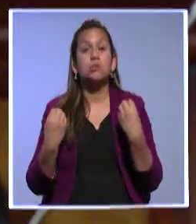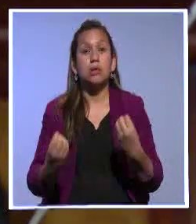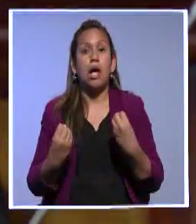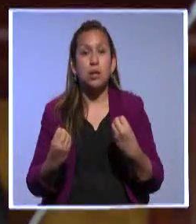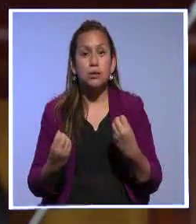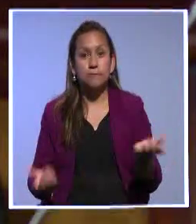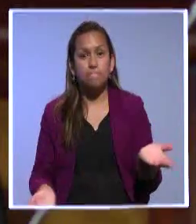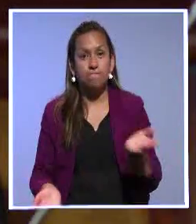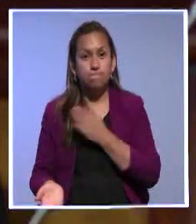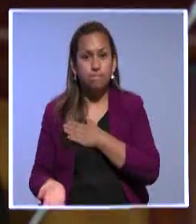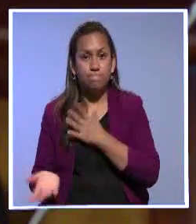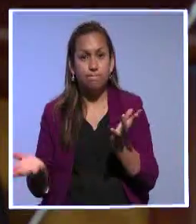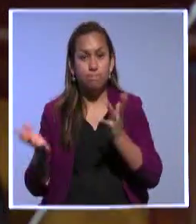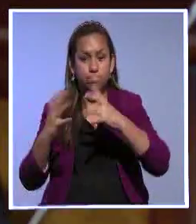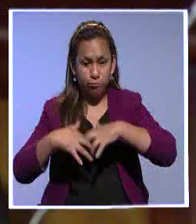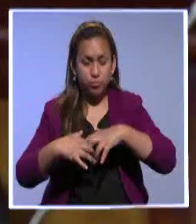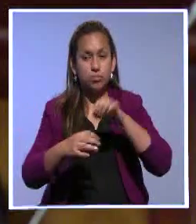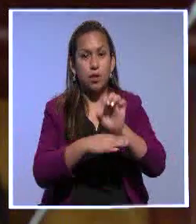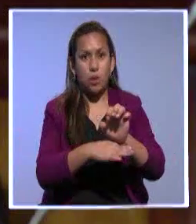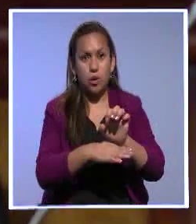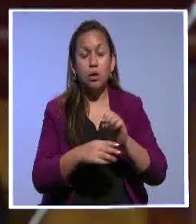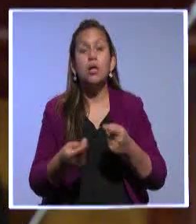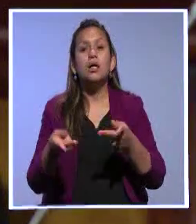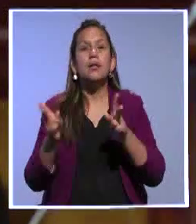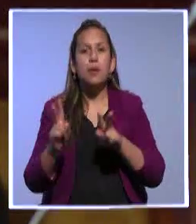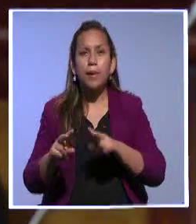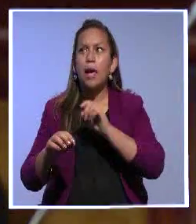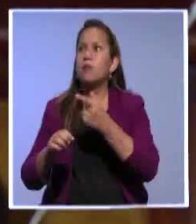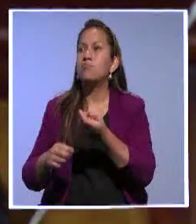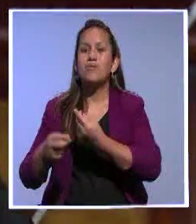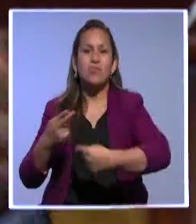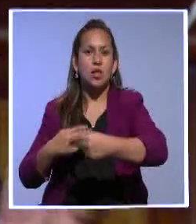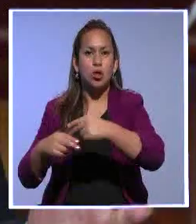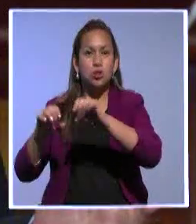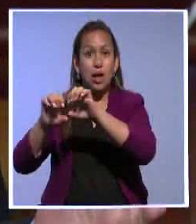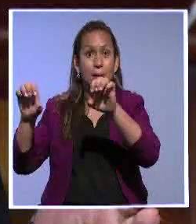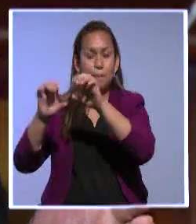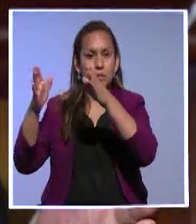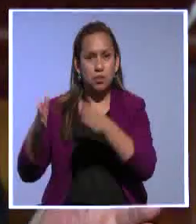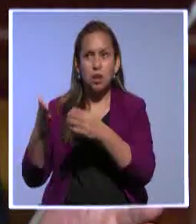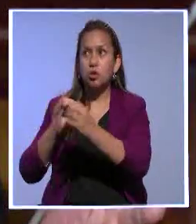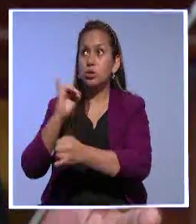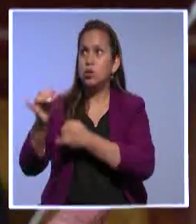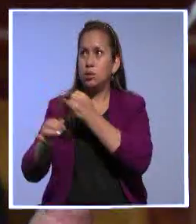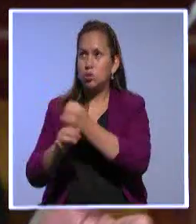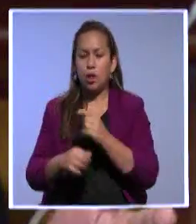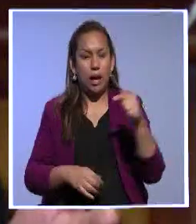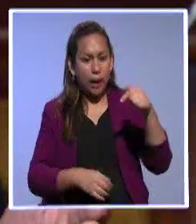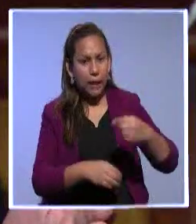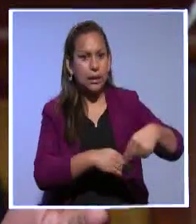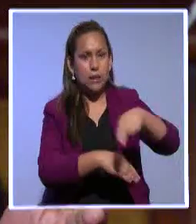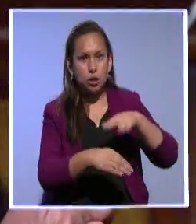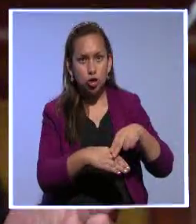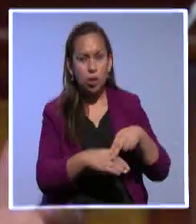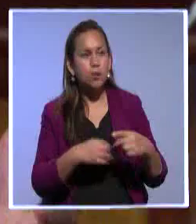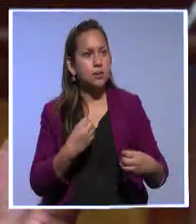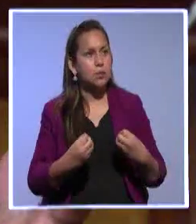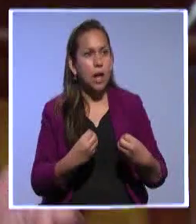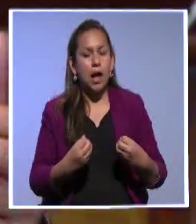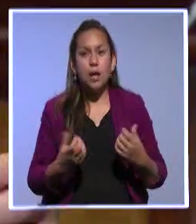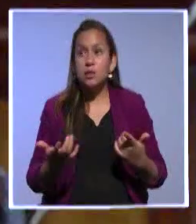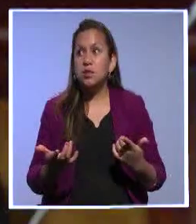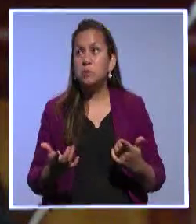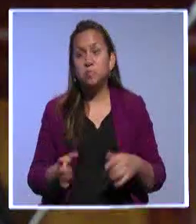hubo ninguna apertura a la inversión privada nacional o extranjera y cuando se acabaron los recursos de la bonanza petrolera,